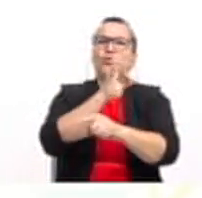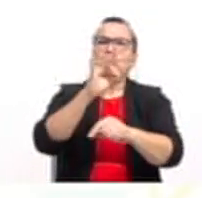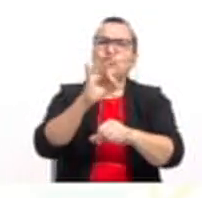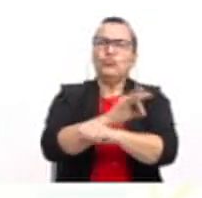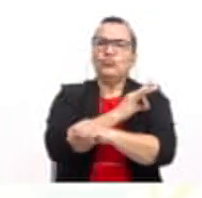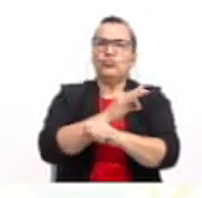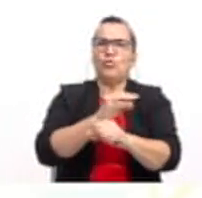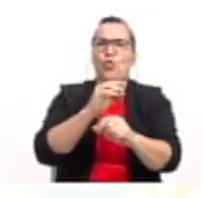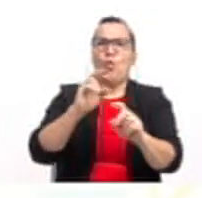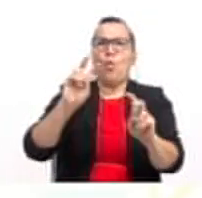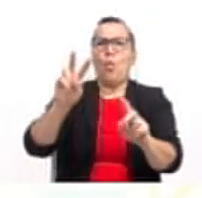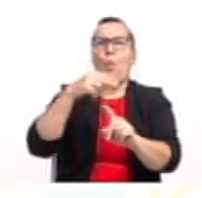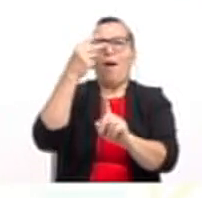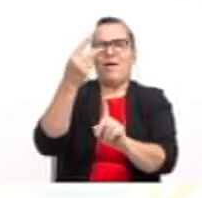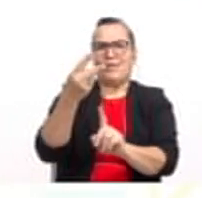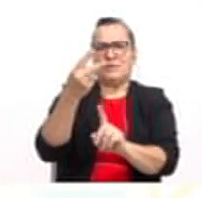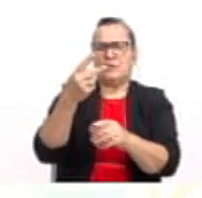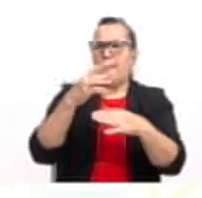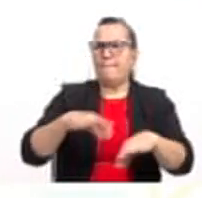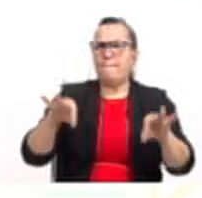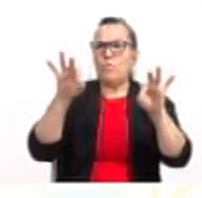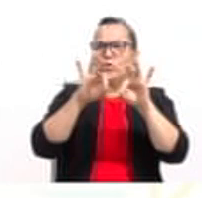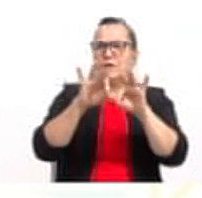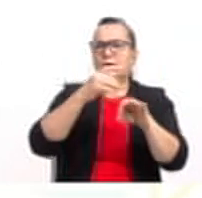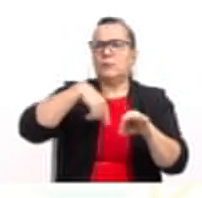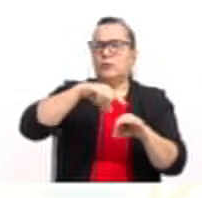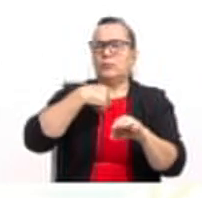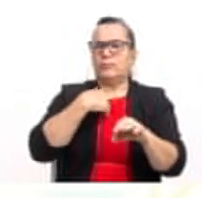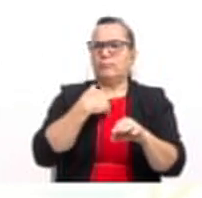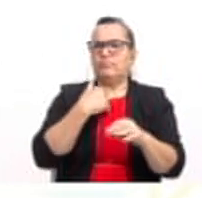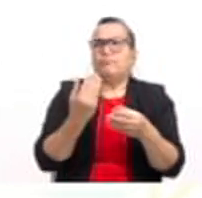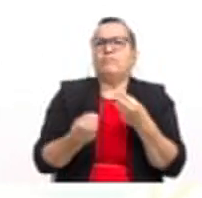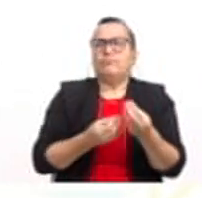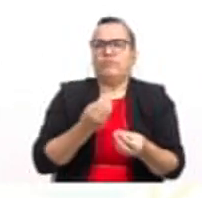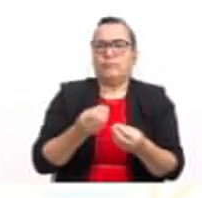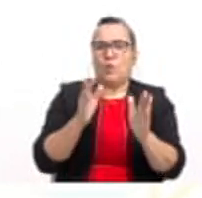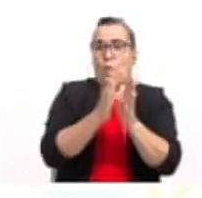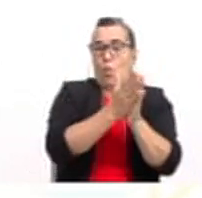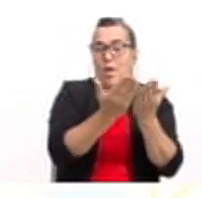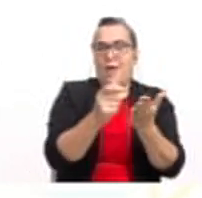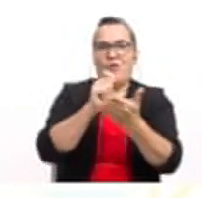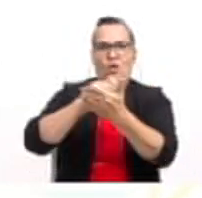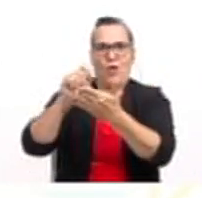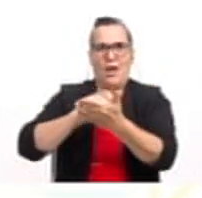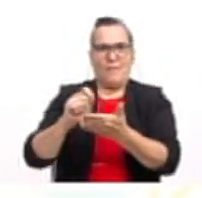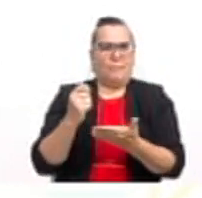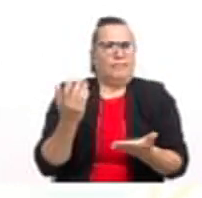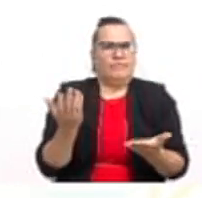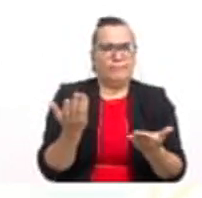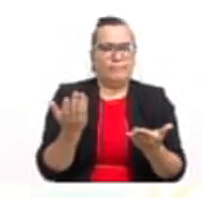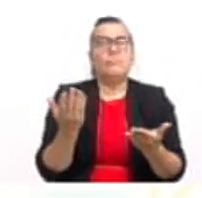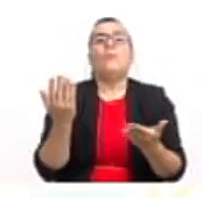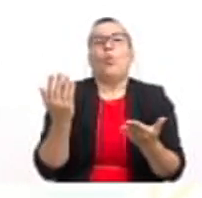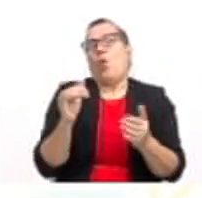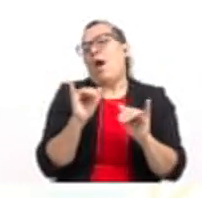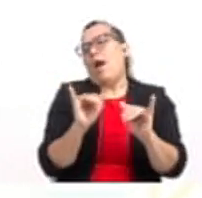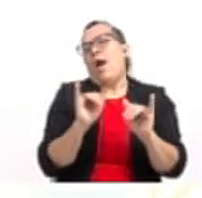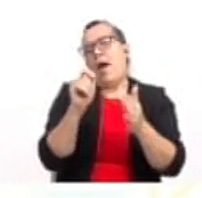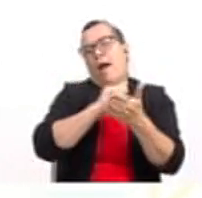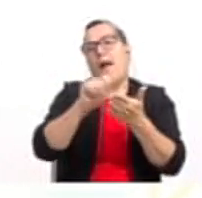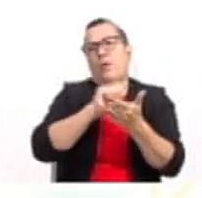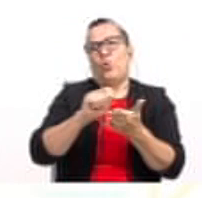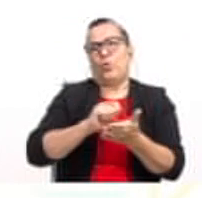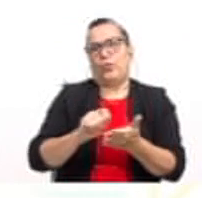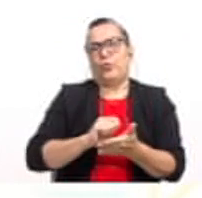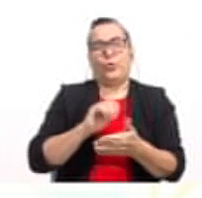importante que para nuestras clases siempre tengamos a mano un cuaderno y un lápiz. ¿Por qué? Porque ahí usted va a poder anotar